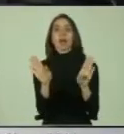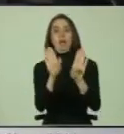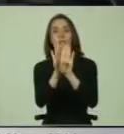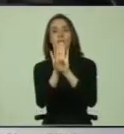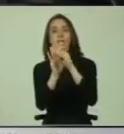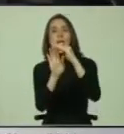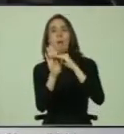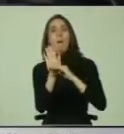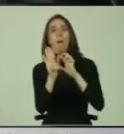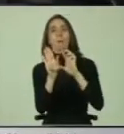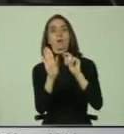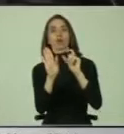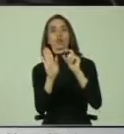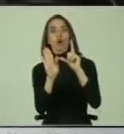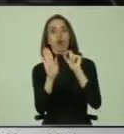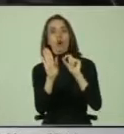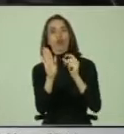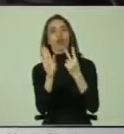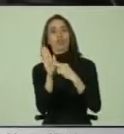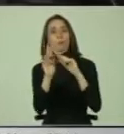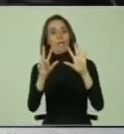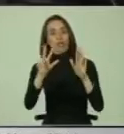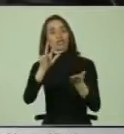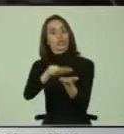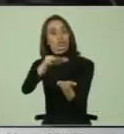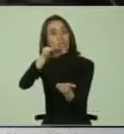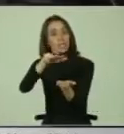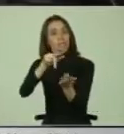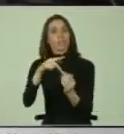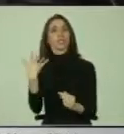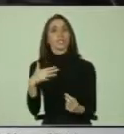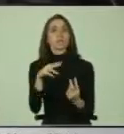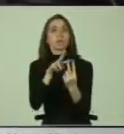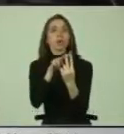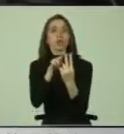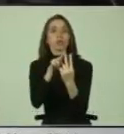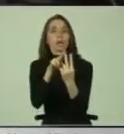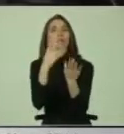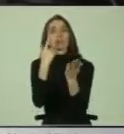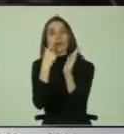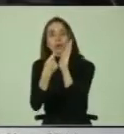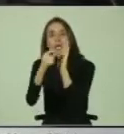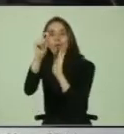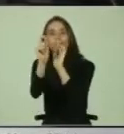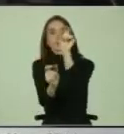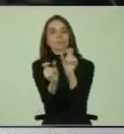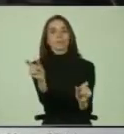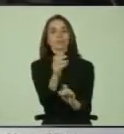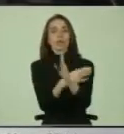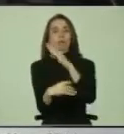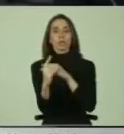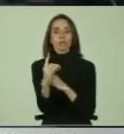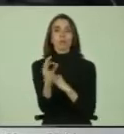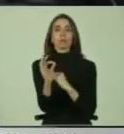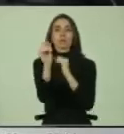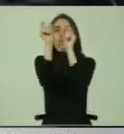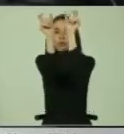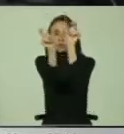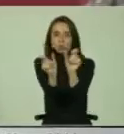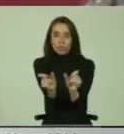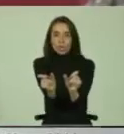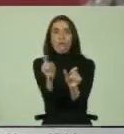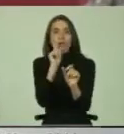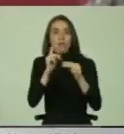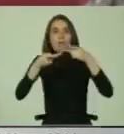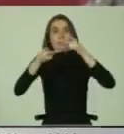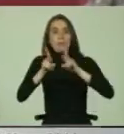facultativo en el año 2008 han sido hechos relevantes para el reconocimiento de las personas con discapacidad como sujetos de derechos en